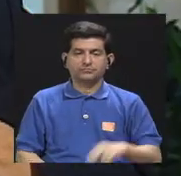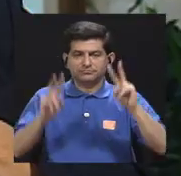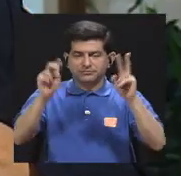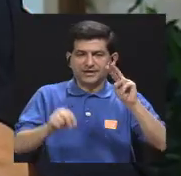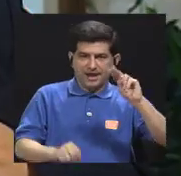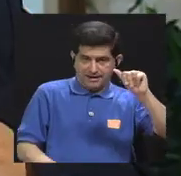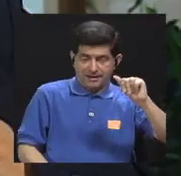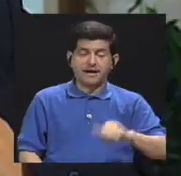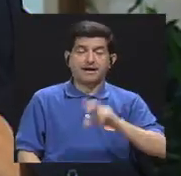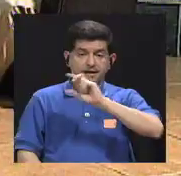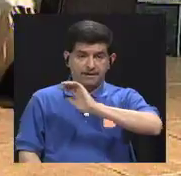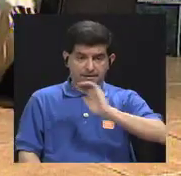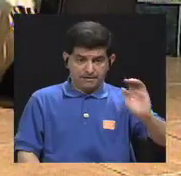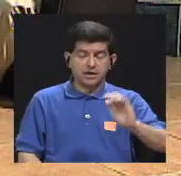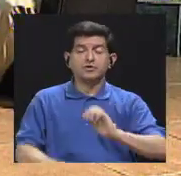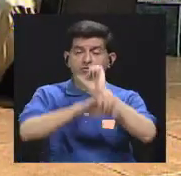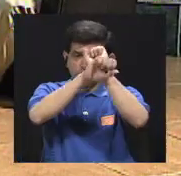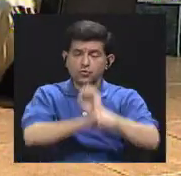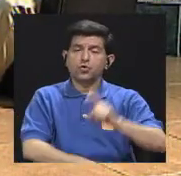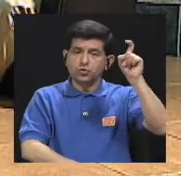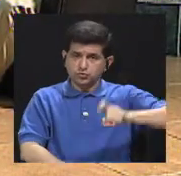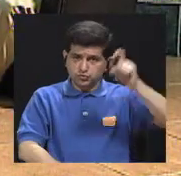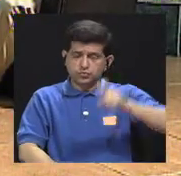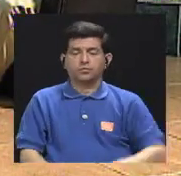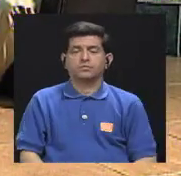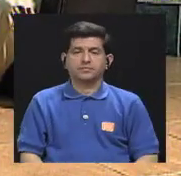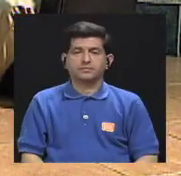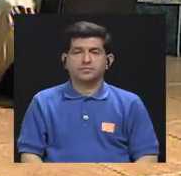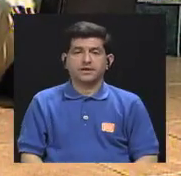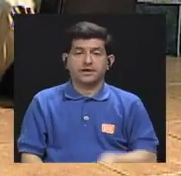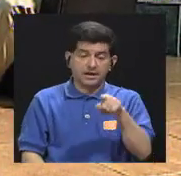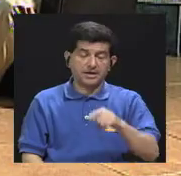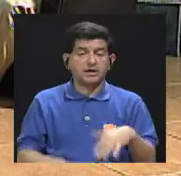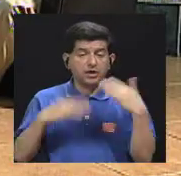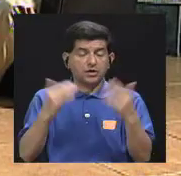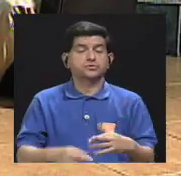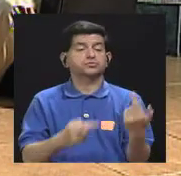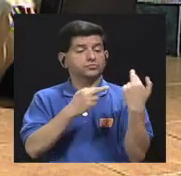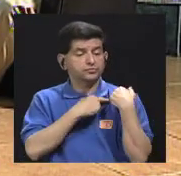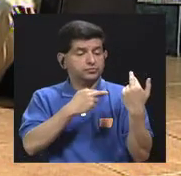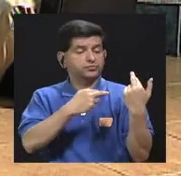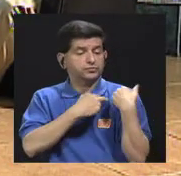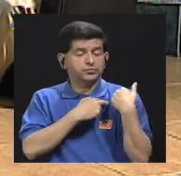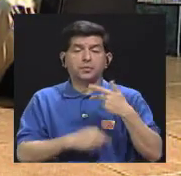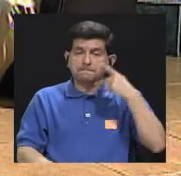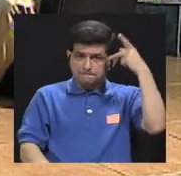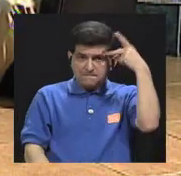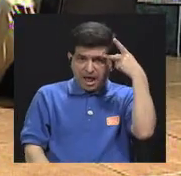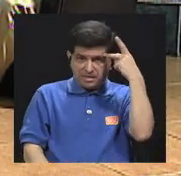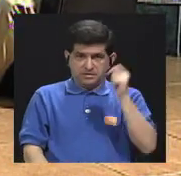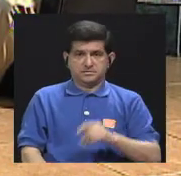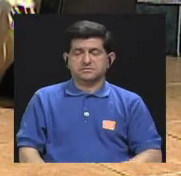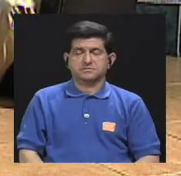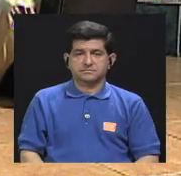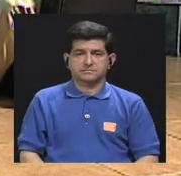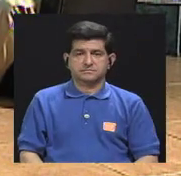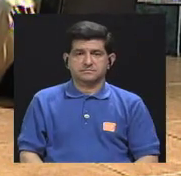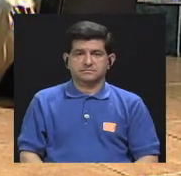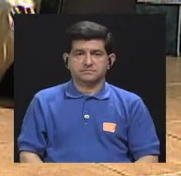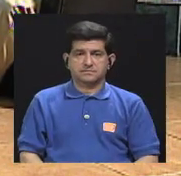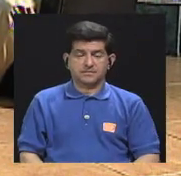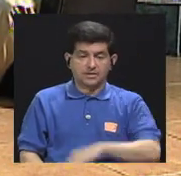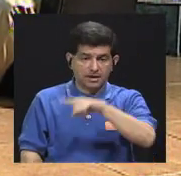acostumbrándolos claro y entonces es una gran responsabilidad de los padres verdad